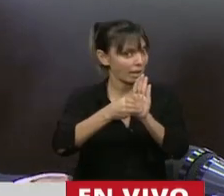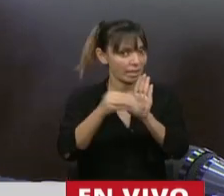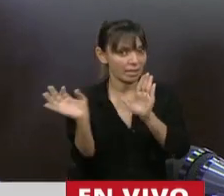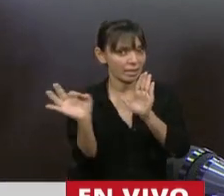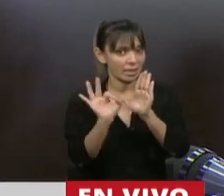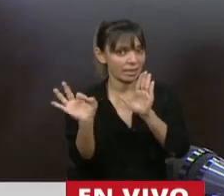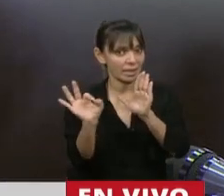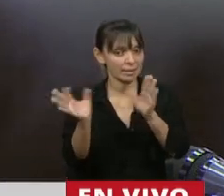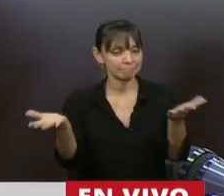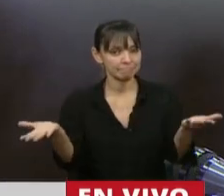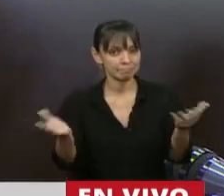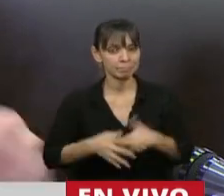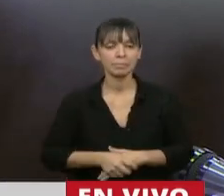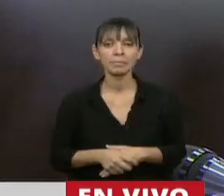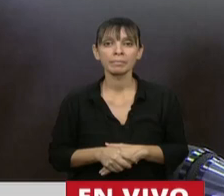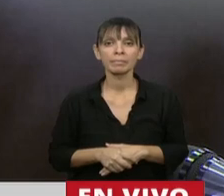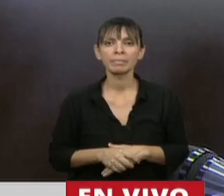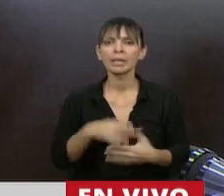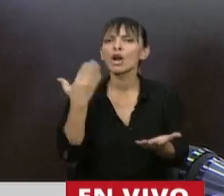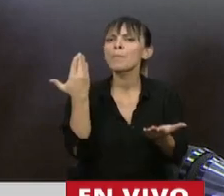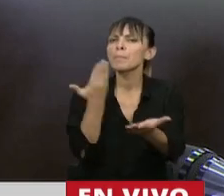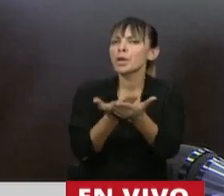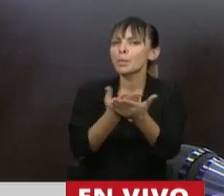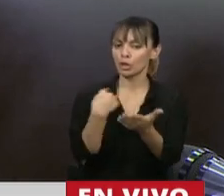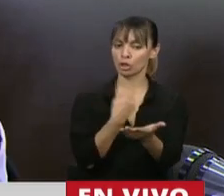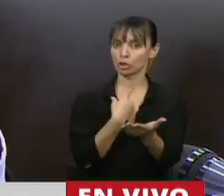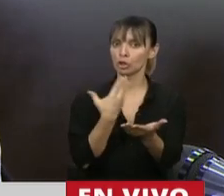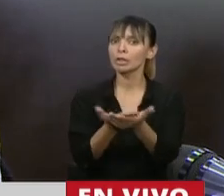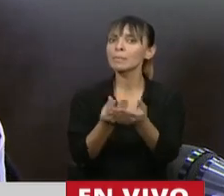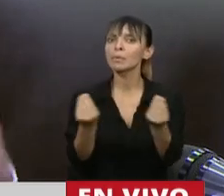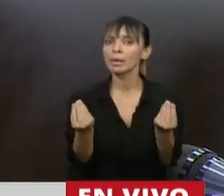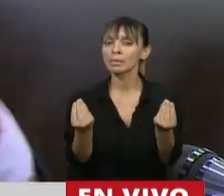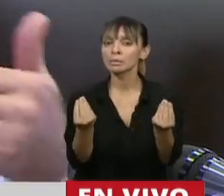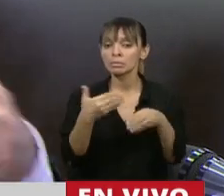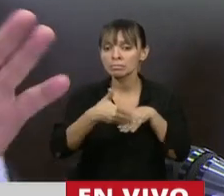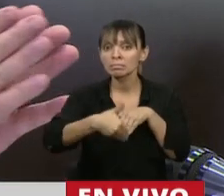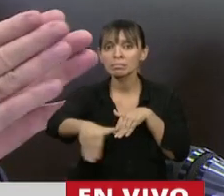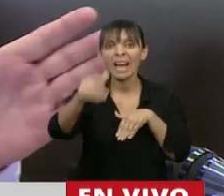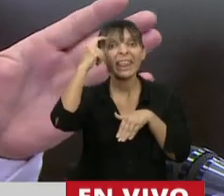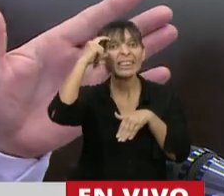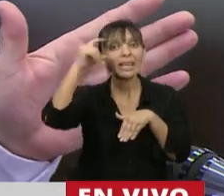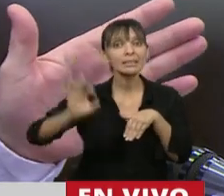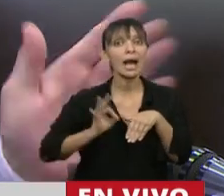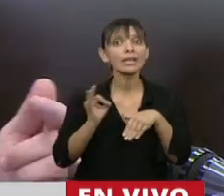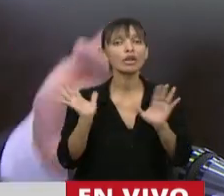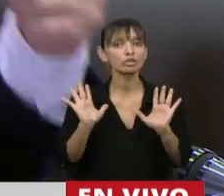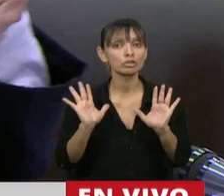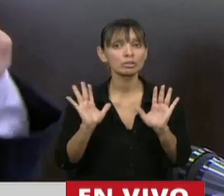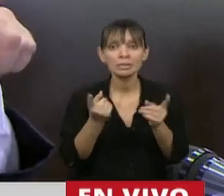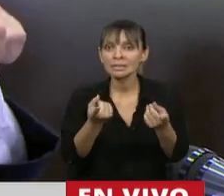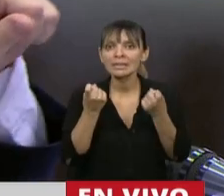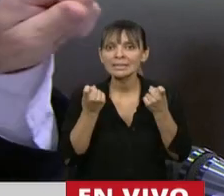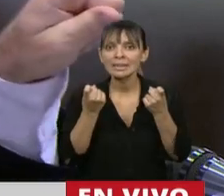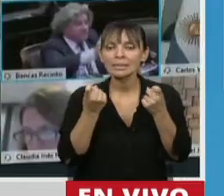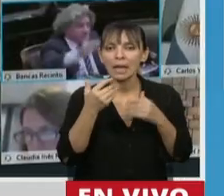proyecto de ley ni en el dictamen. ¿Qué proponíamos nosotros? 10 años. Necesitamos tener un lapso en donde el